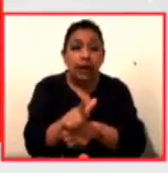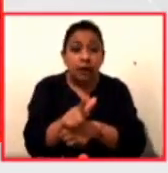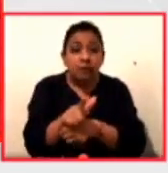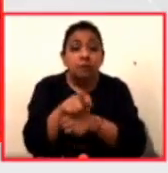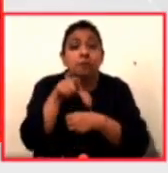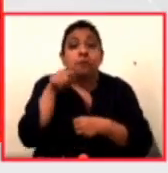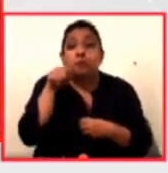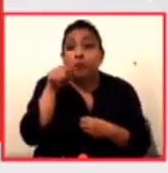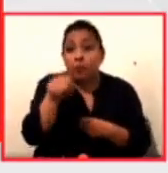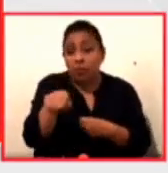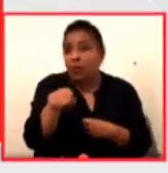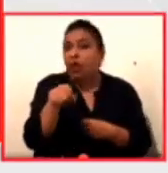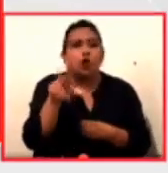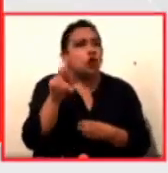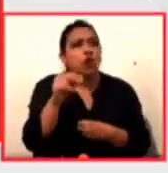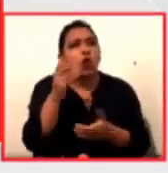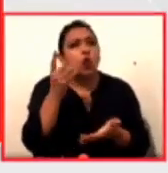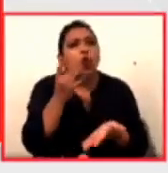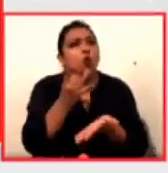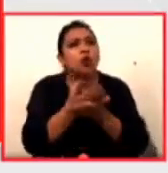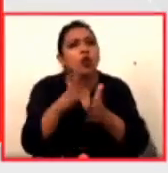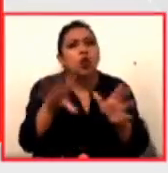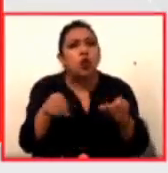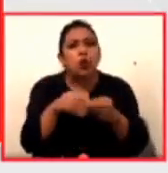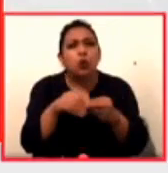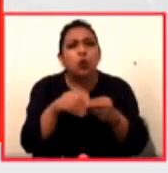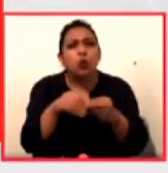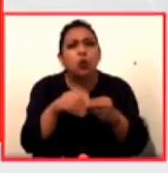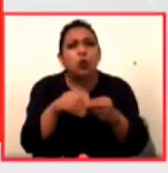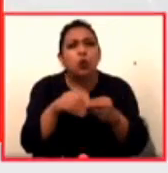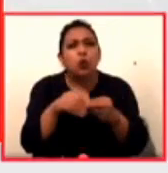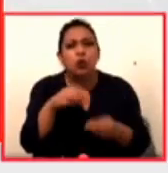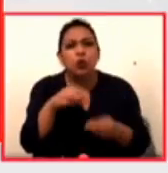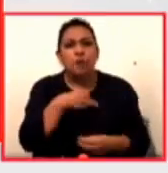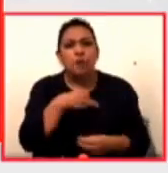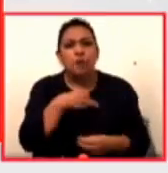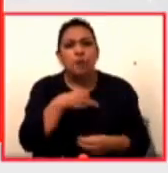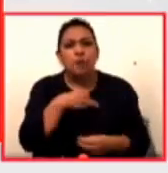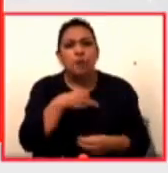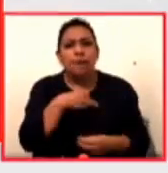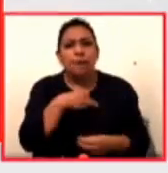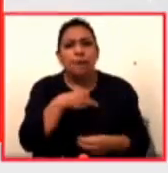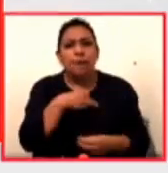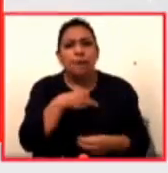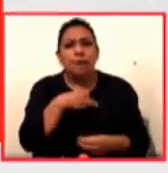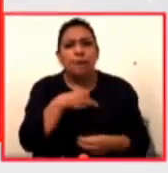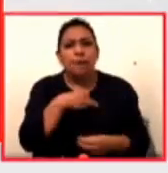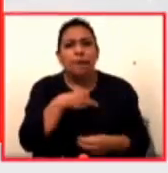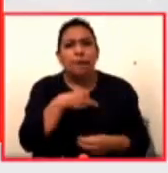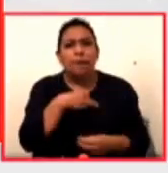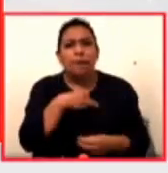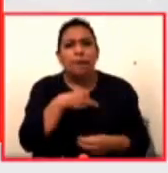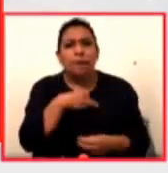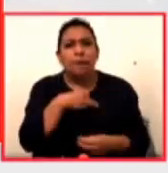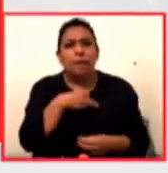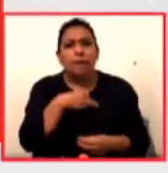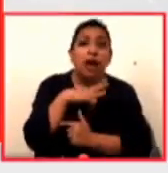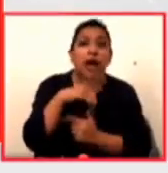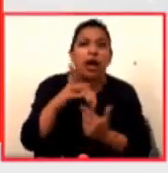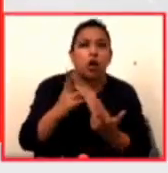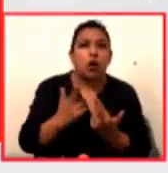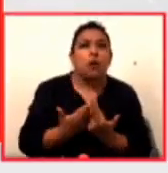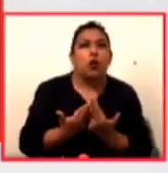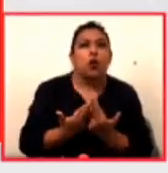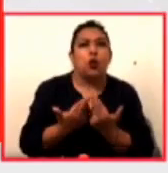fue no solamente miembro del grupo del famoso grupo de Cali que genera una ruptura